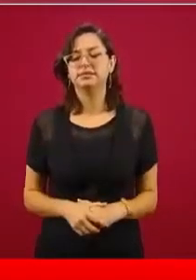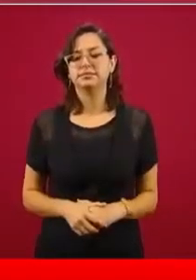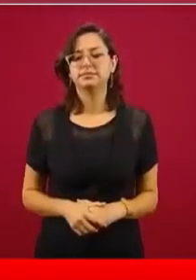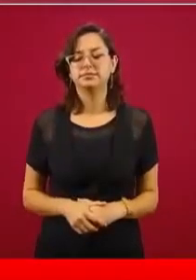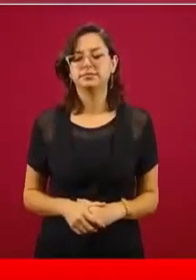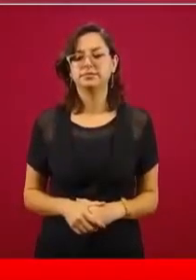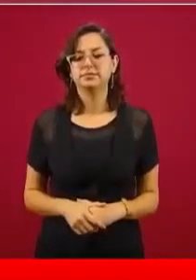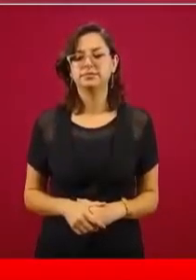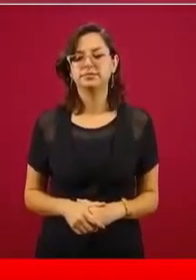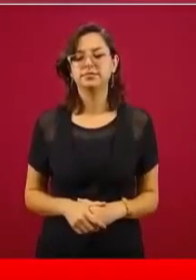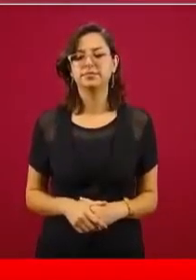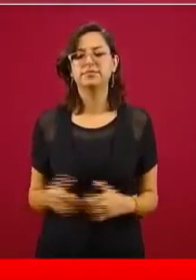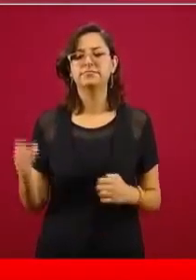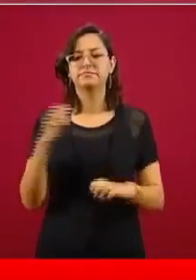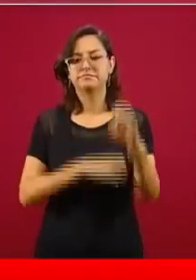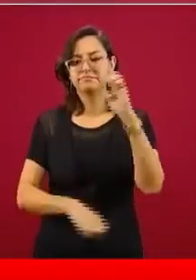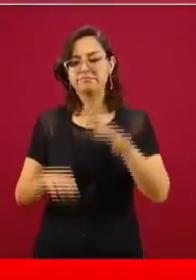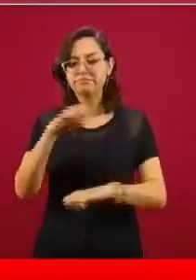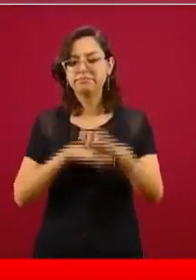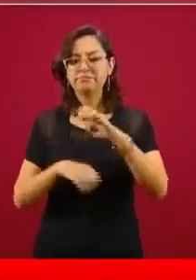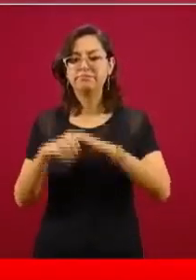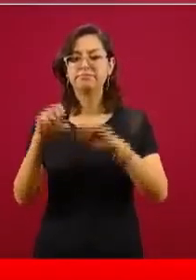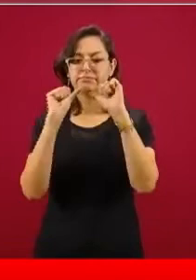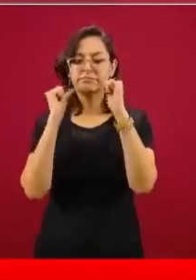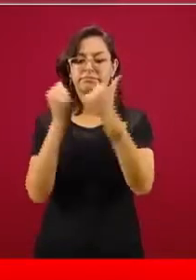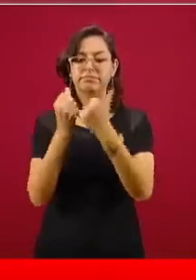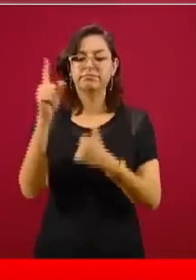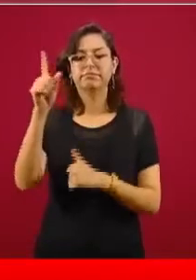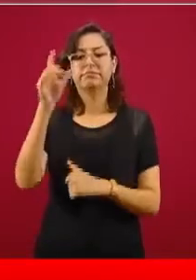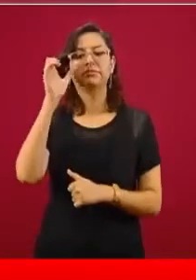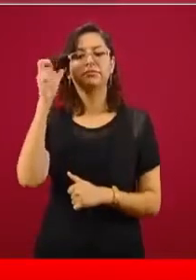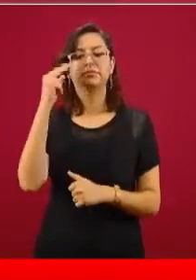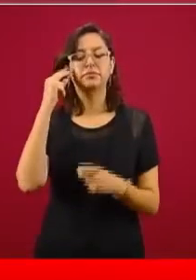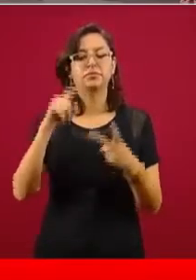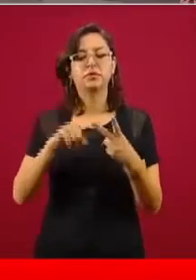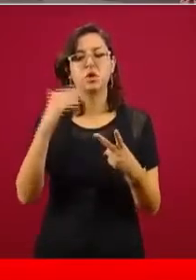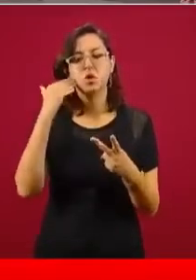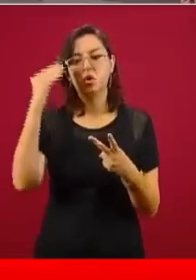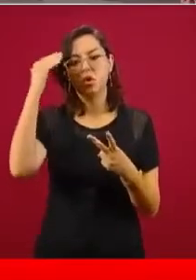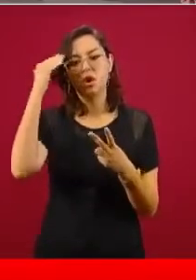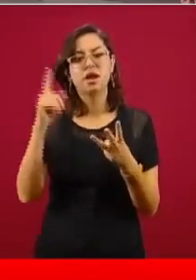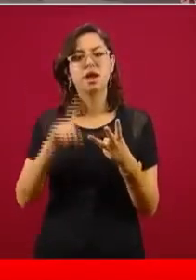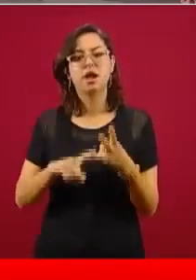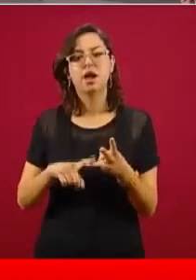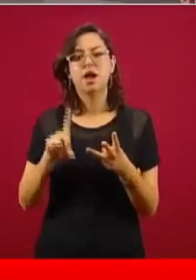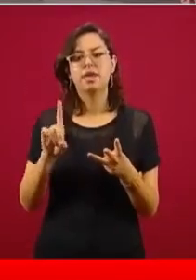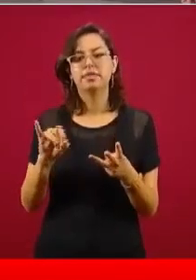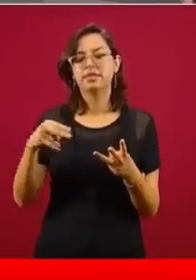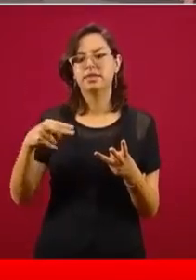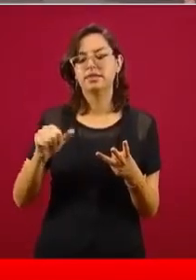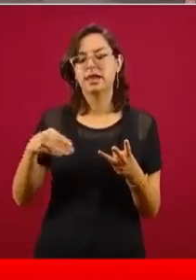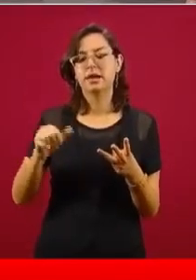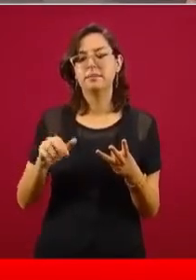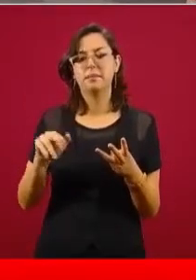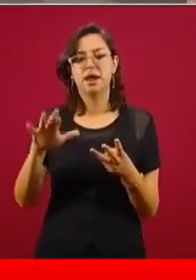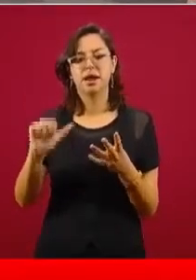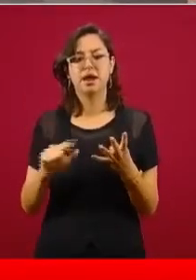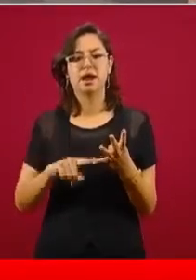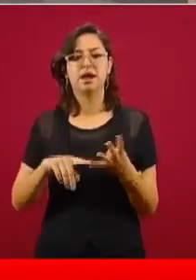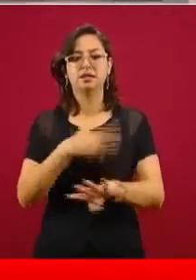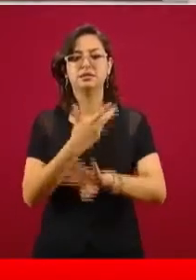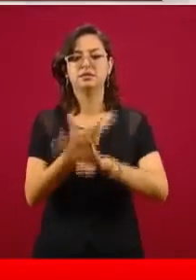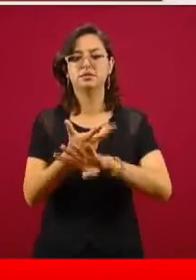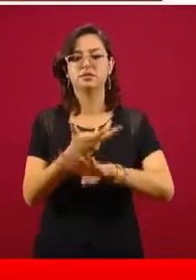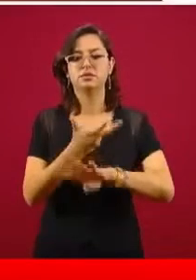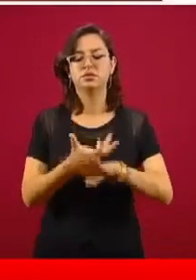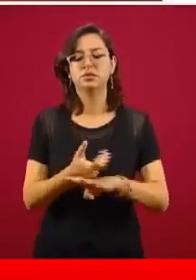son de empresas o asociaciones provenientes de China, Corea del Sur, Dinamarca, los Estados Unidos de América y